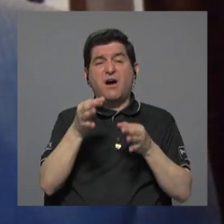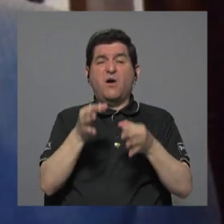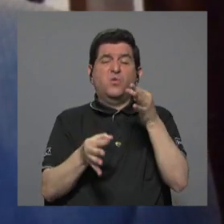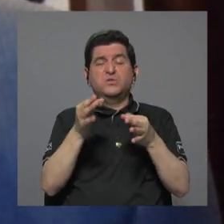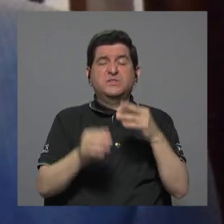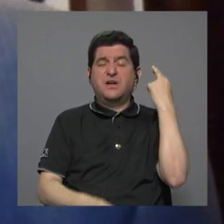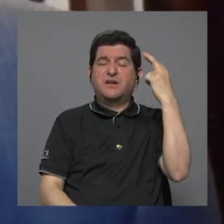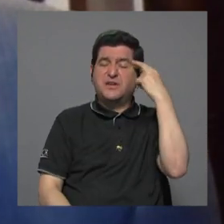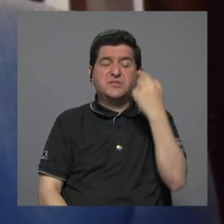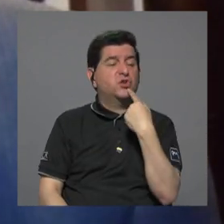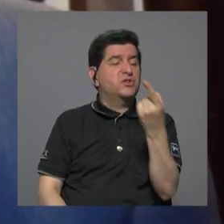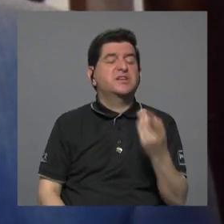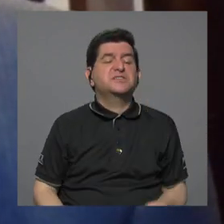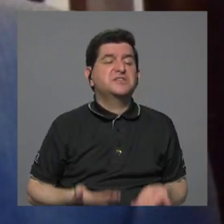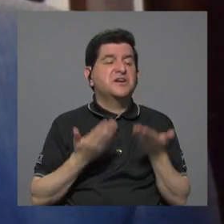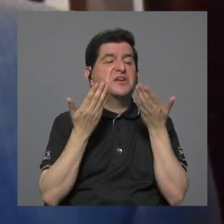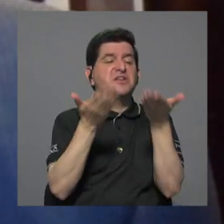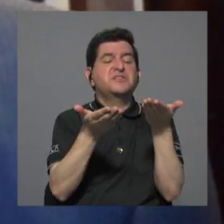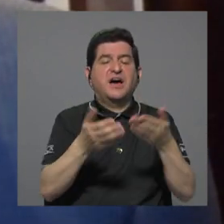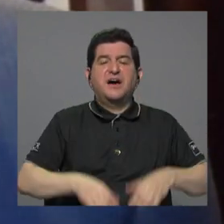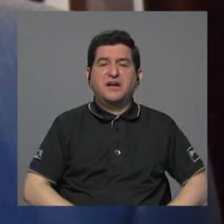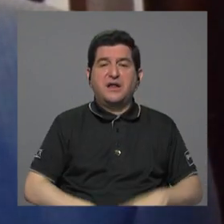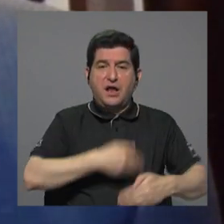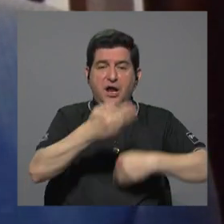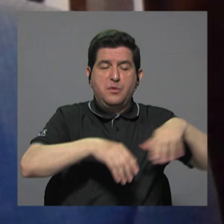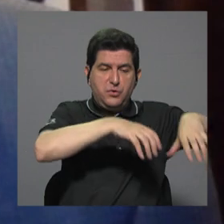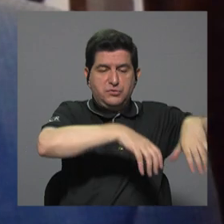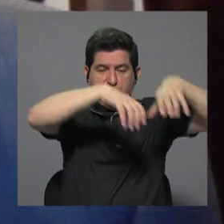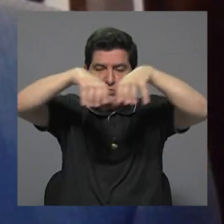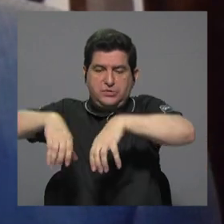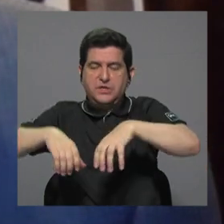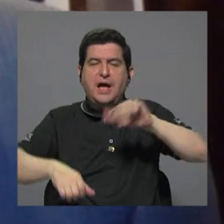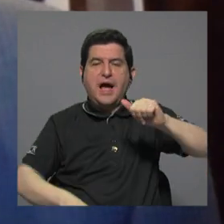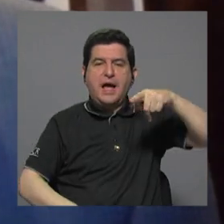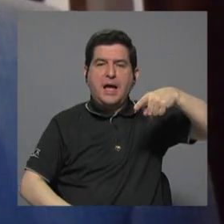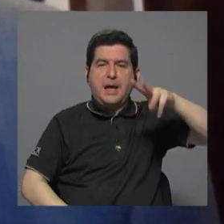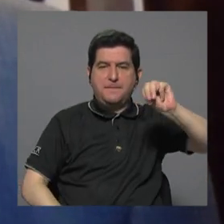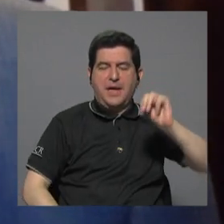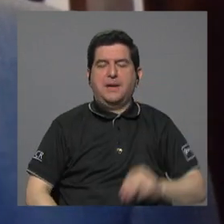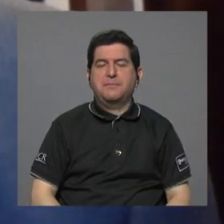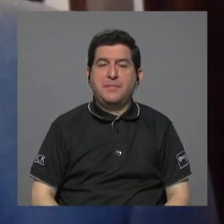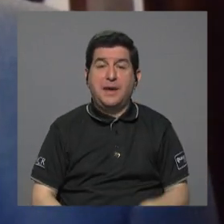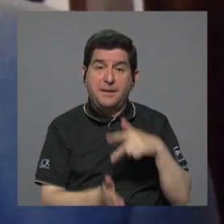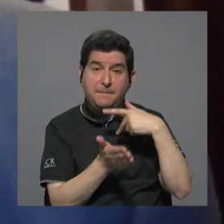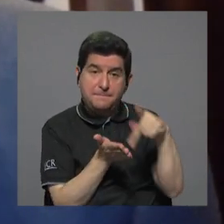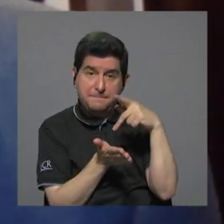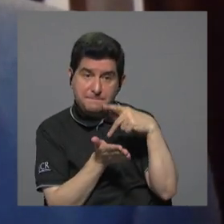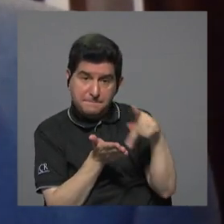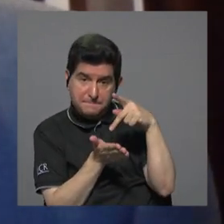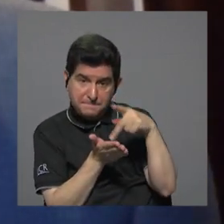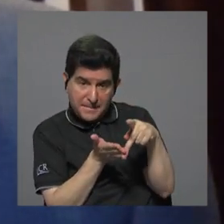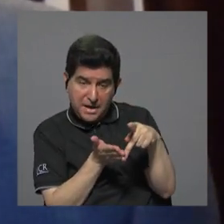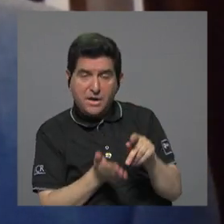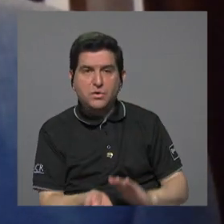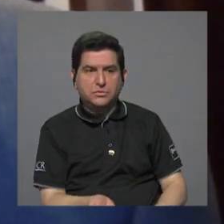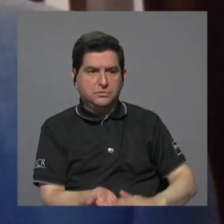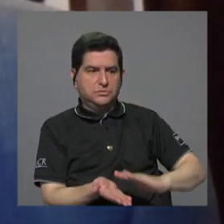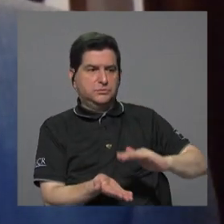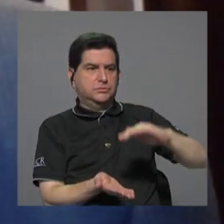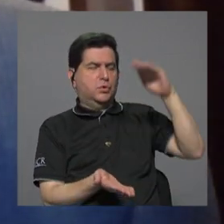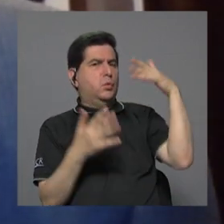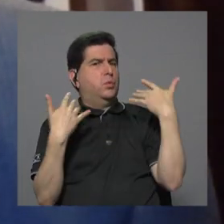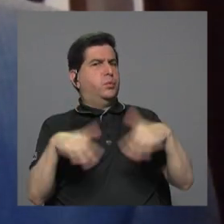entrega de la carga a APM Terminals, donde las tarifas crecieron